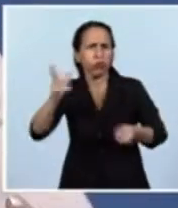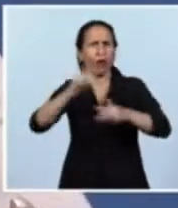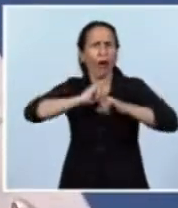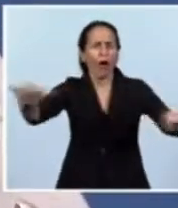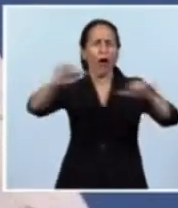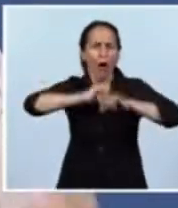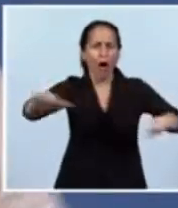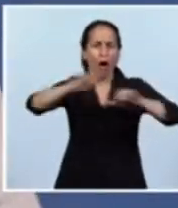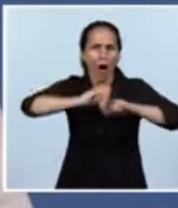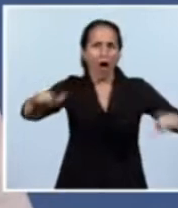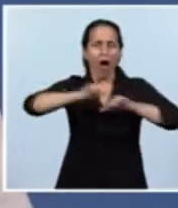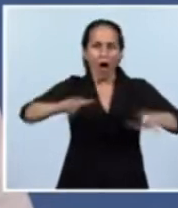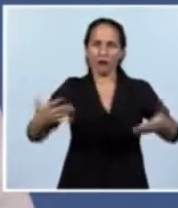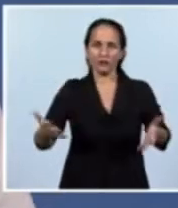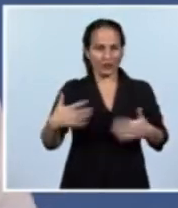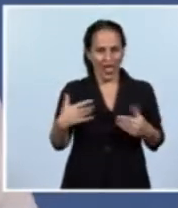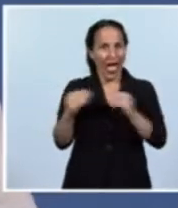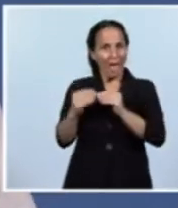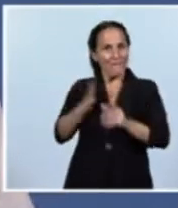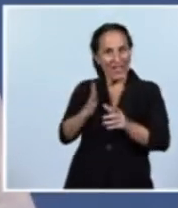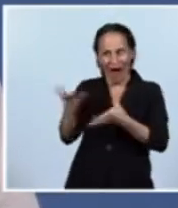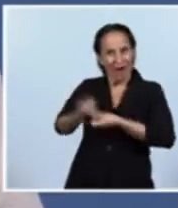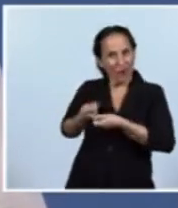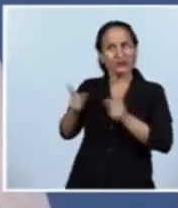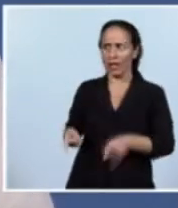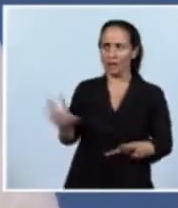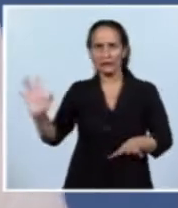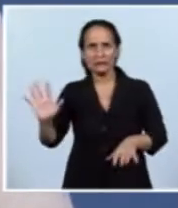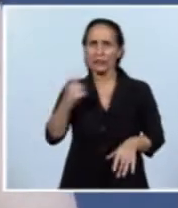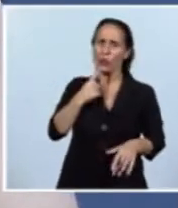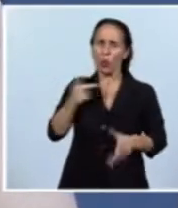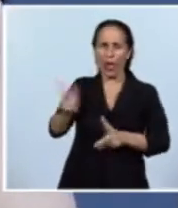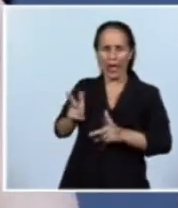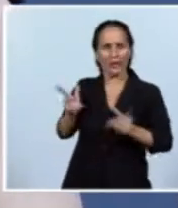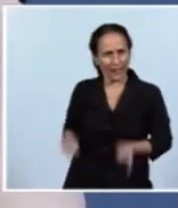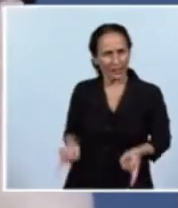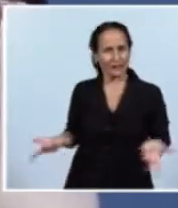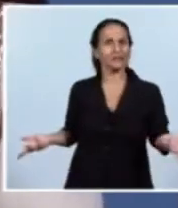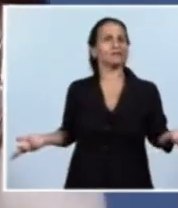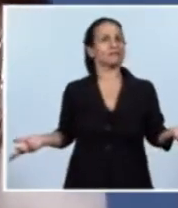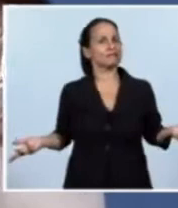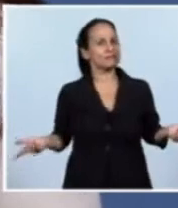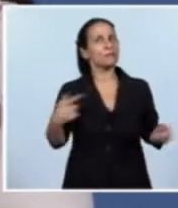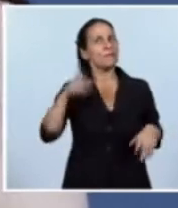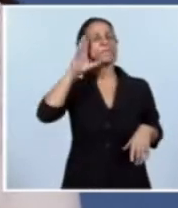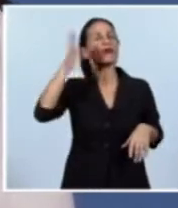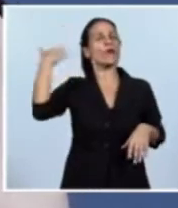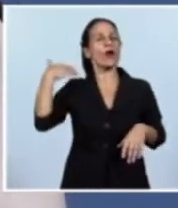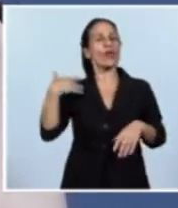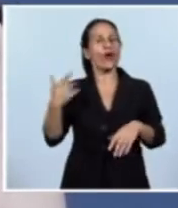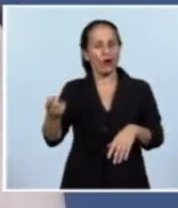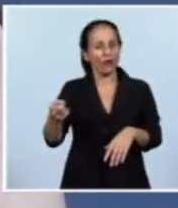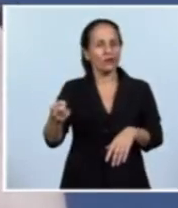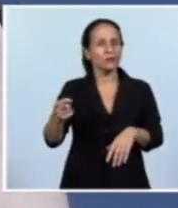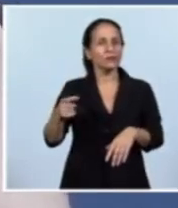que hasta los amigos, hasta los que están con vos, por ahí dudan también. Y me acuerdo haber recibido una nota y la